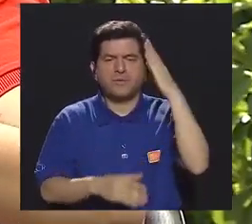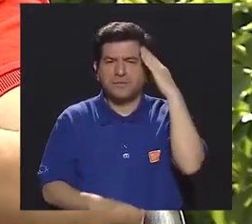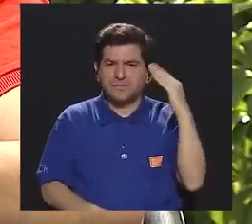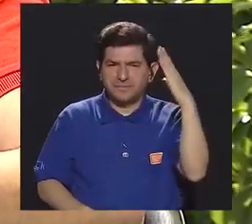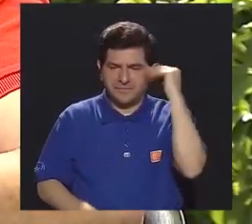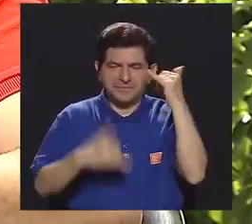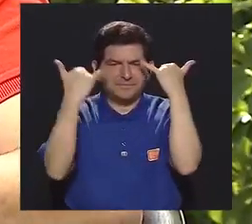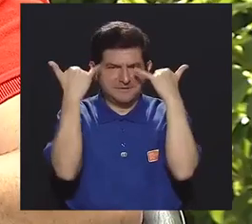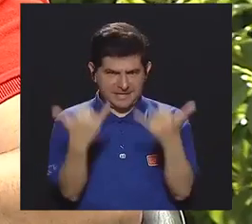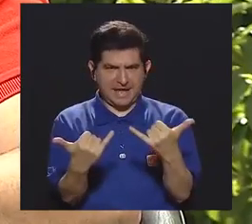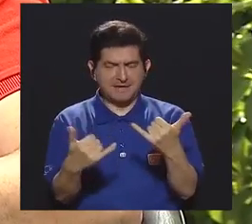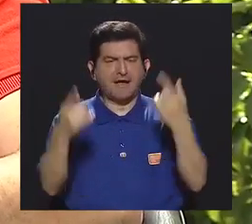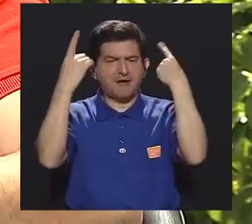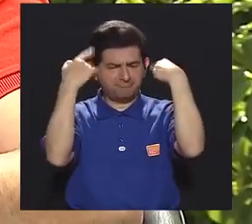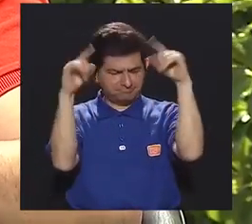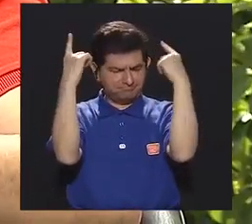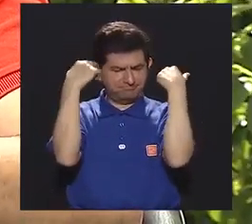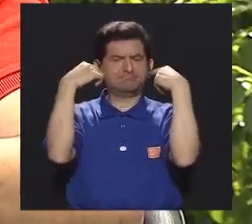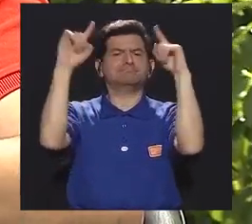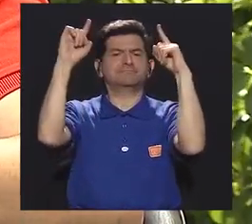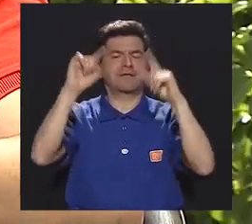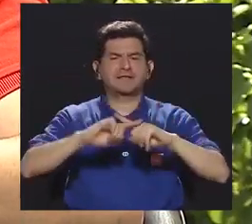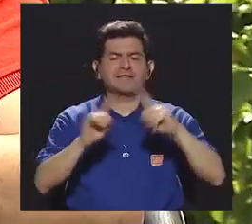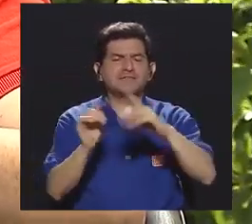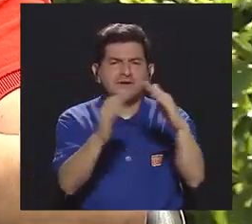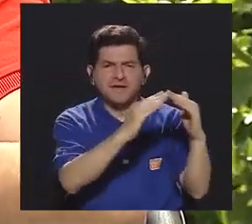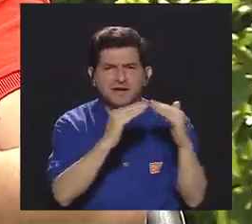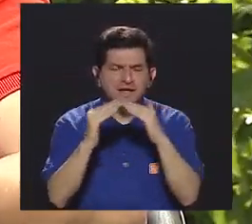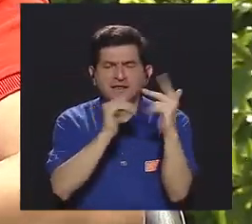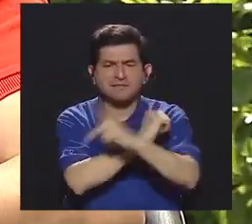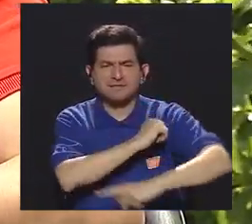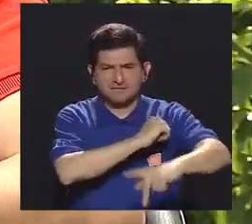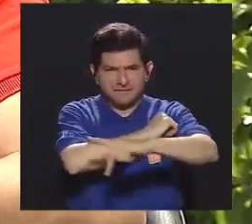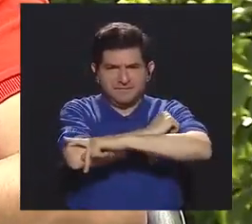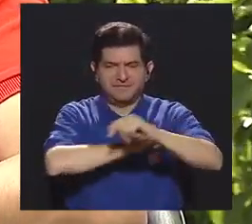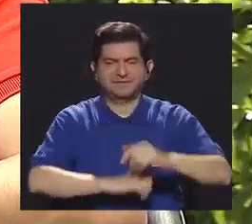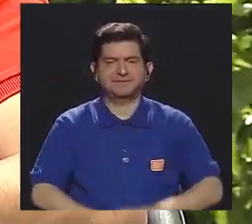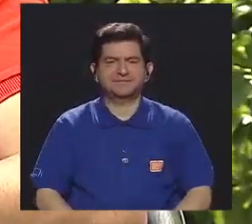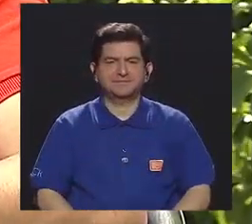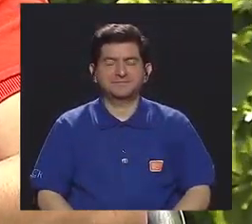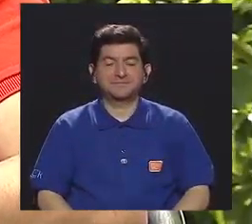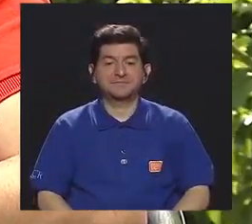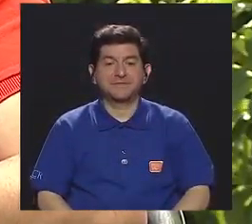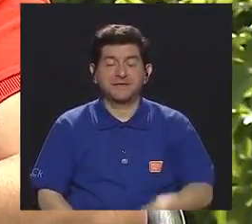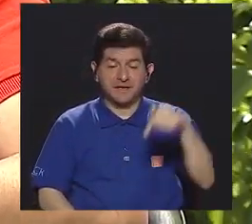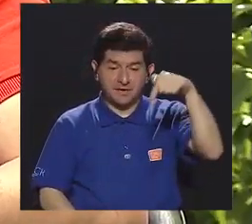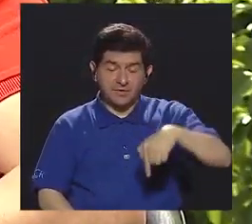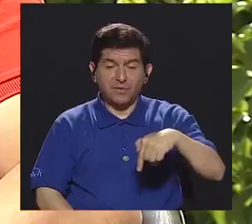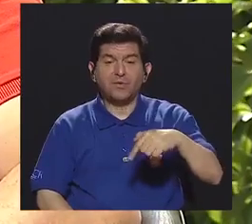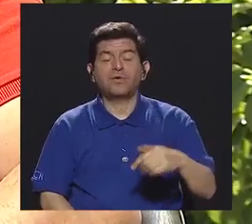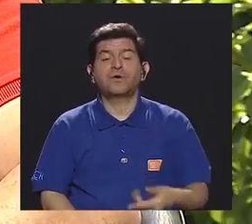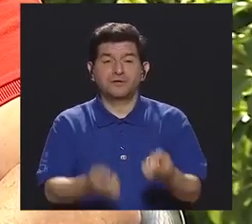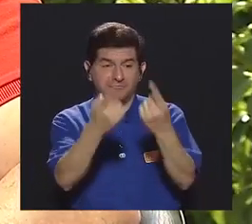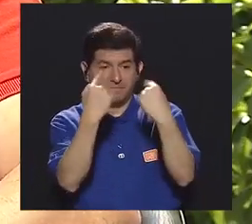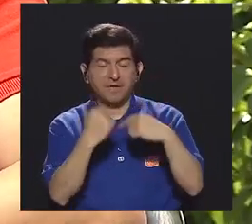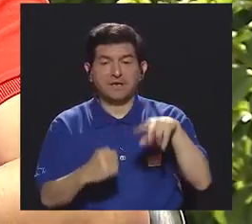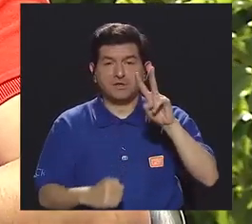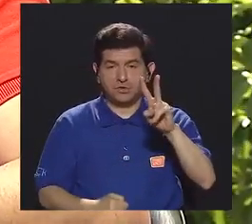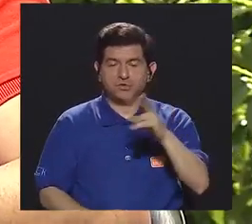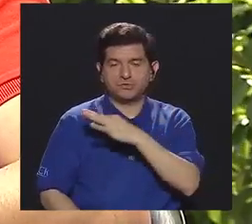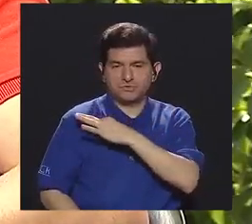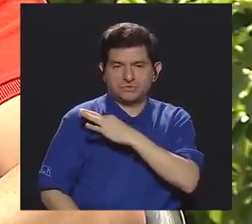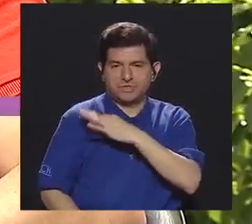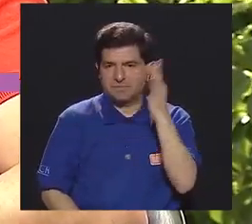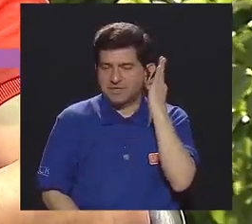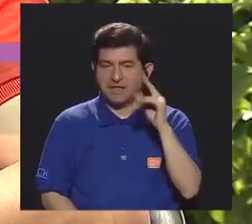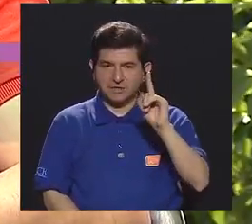compartirles experiencias que ya han sido exitosas en algunas comunidades de nuestro país. Para esto vamos a contar el día de hoy con